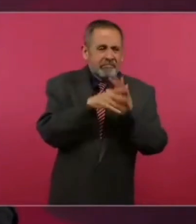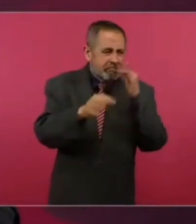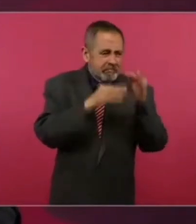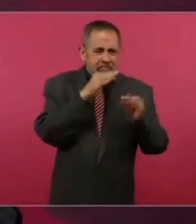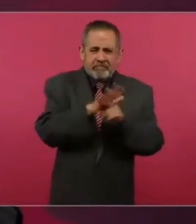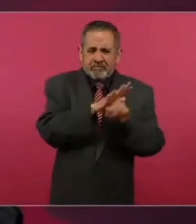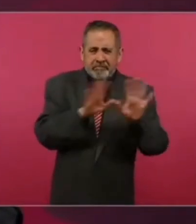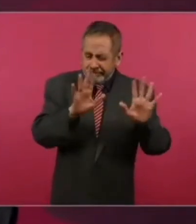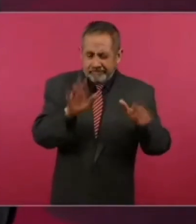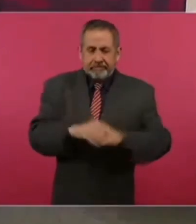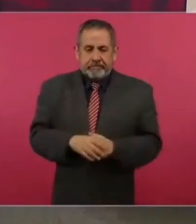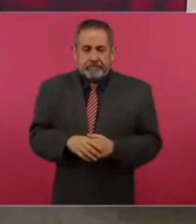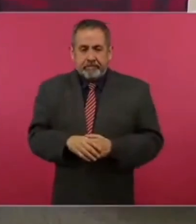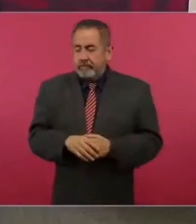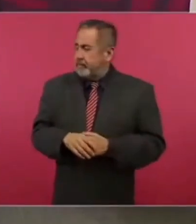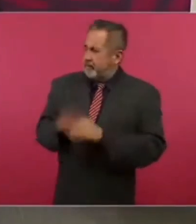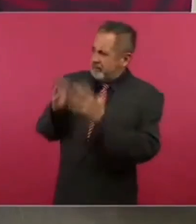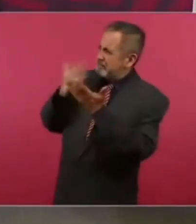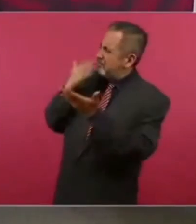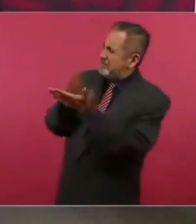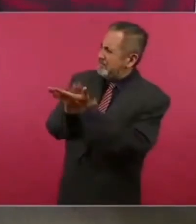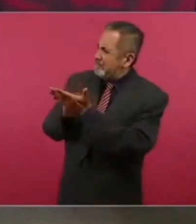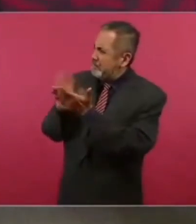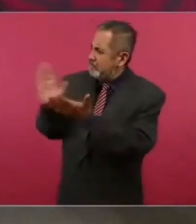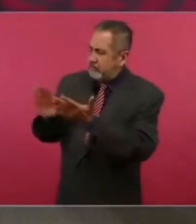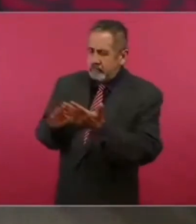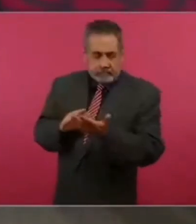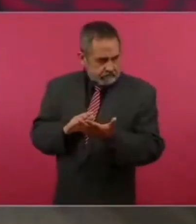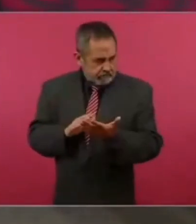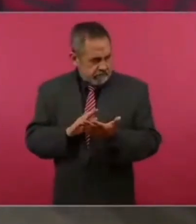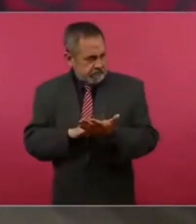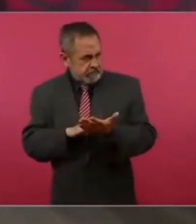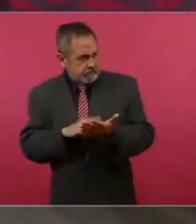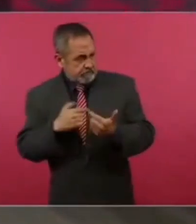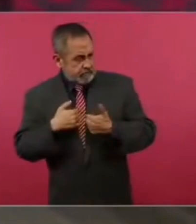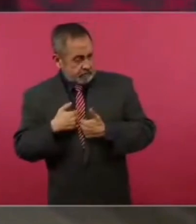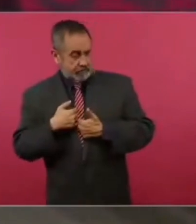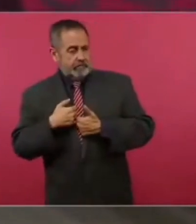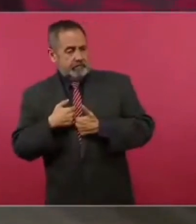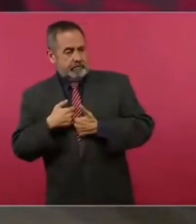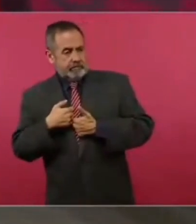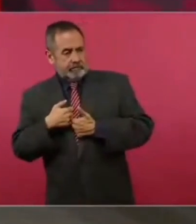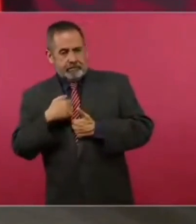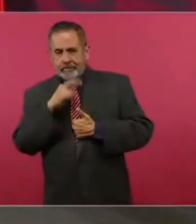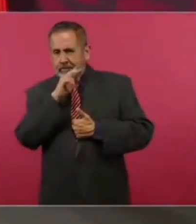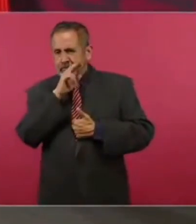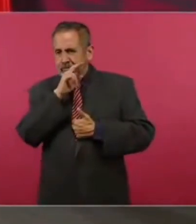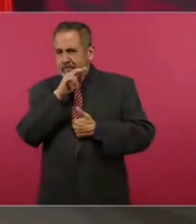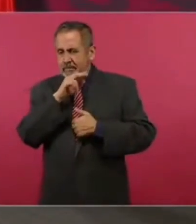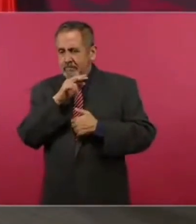manipulación, estaría yo preocupadísimo. Entonces, si no dormiría,